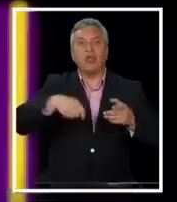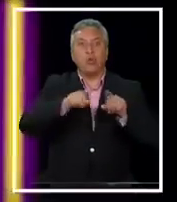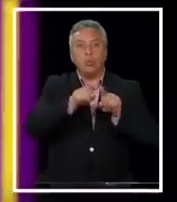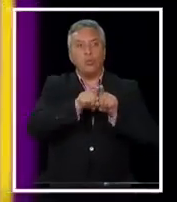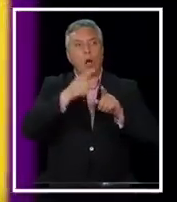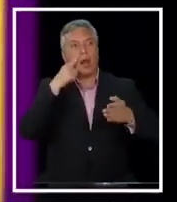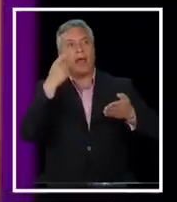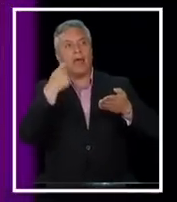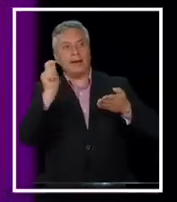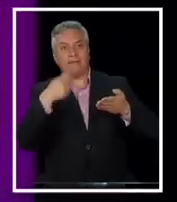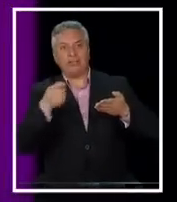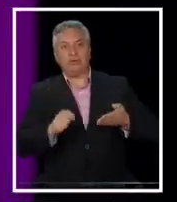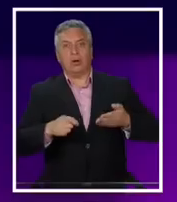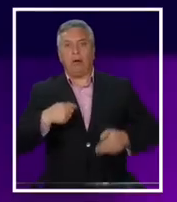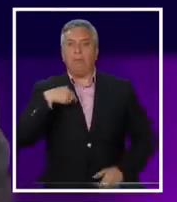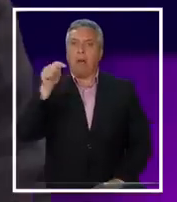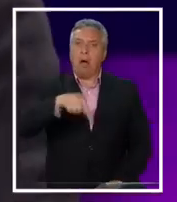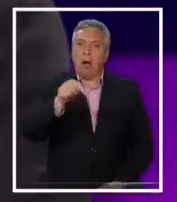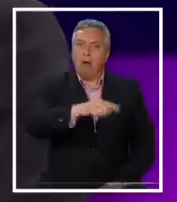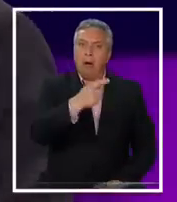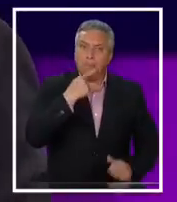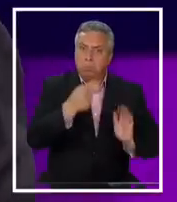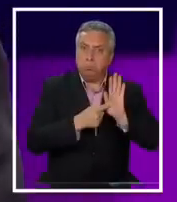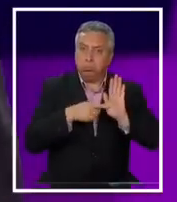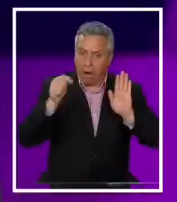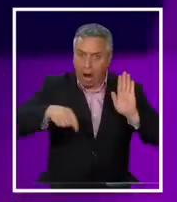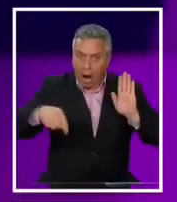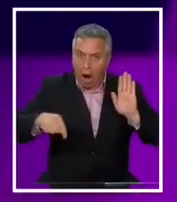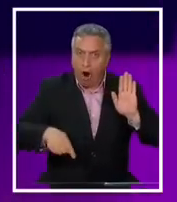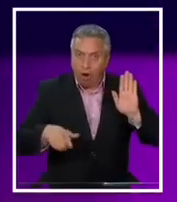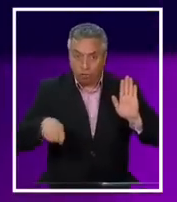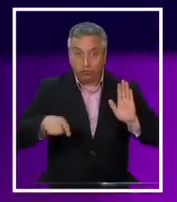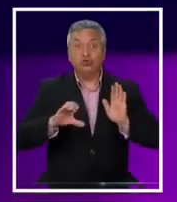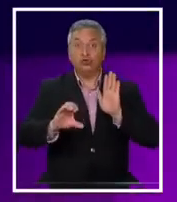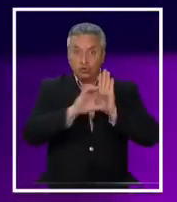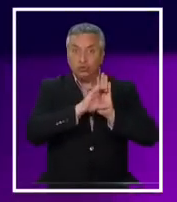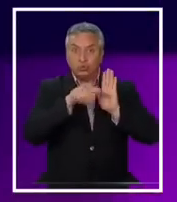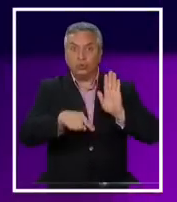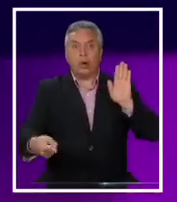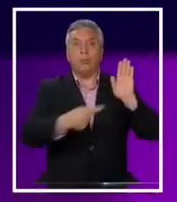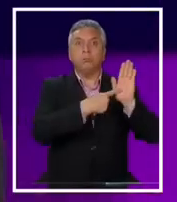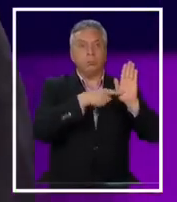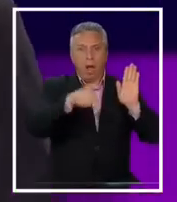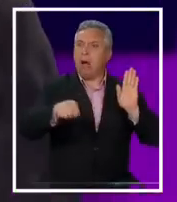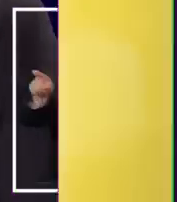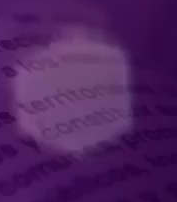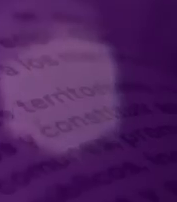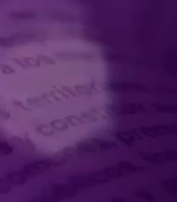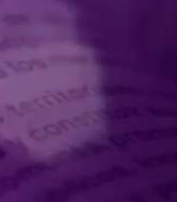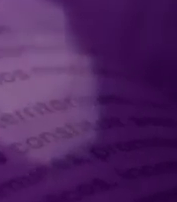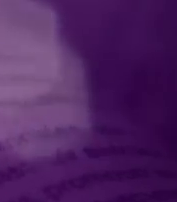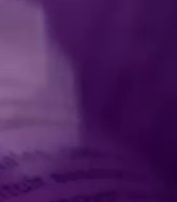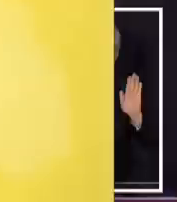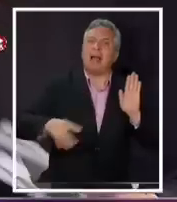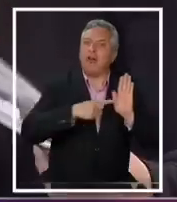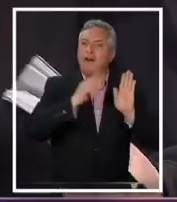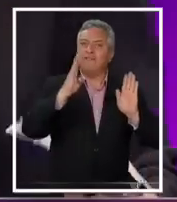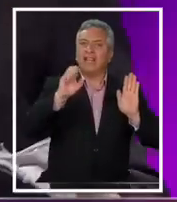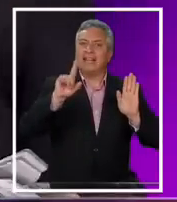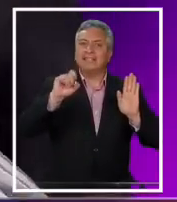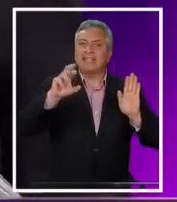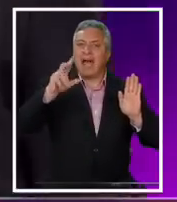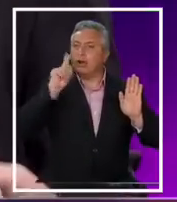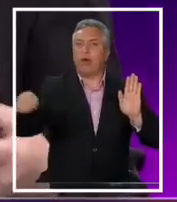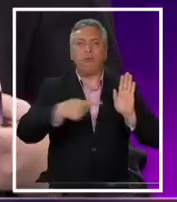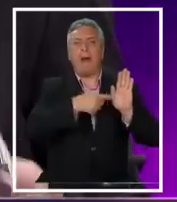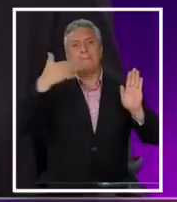Bicameralismo, Entonces yo no entiendo por qué ahora que esto lo contempla esta Constitución, Jimena lo encuentra malo y por qué Belisario lo encuentra malo y